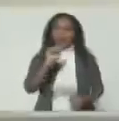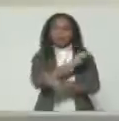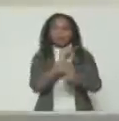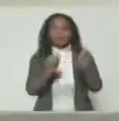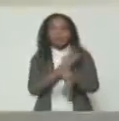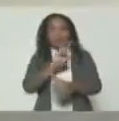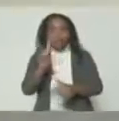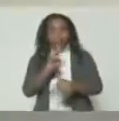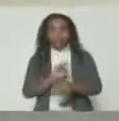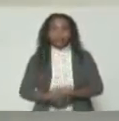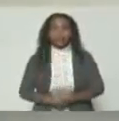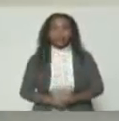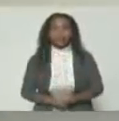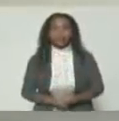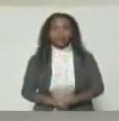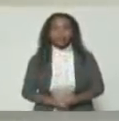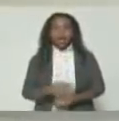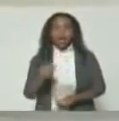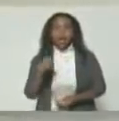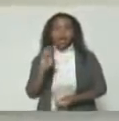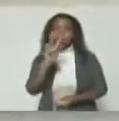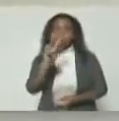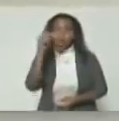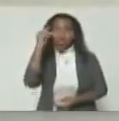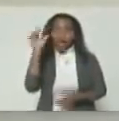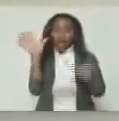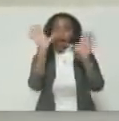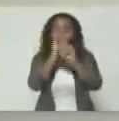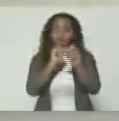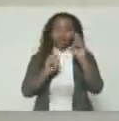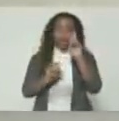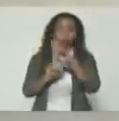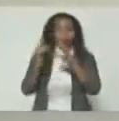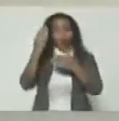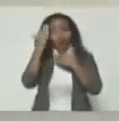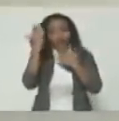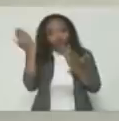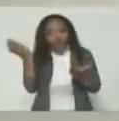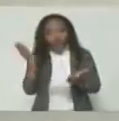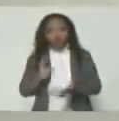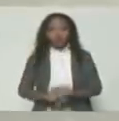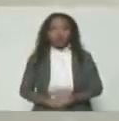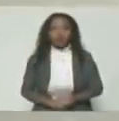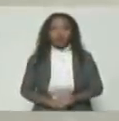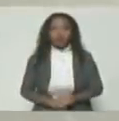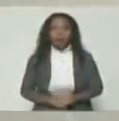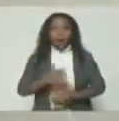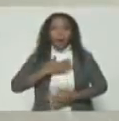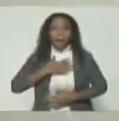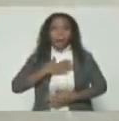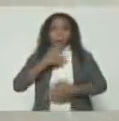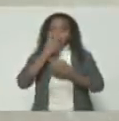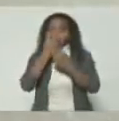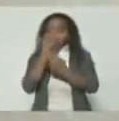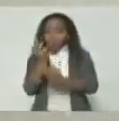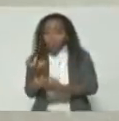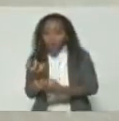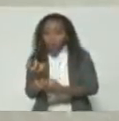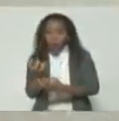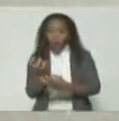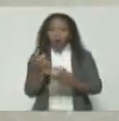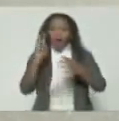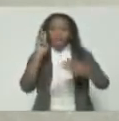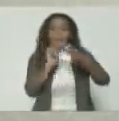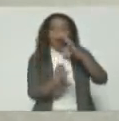Ahora, tuve hace dos días, en la noche, no sé si lo vieron, me visitó en el Palacio Presidencial de